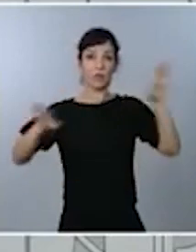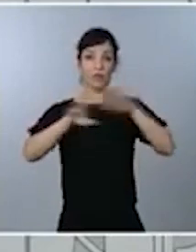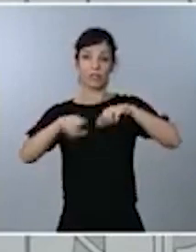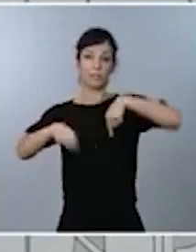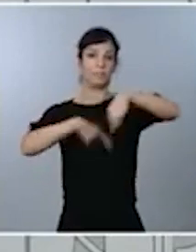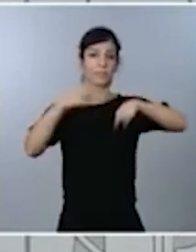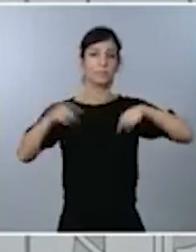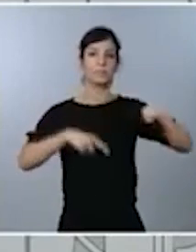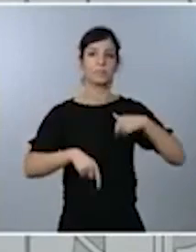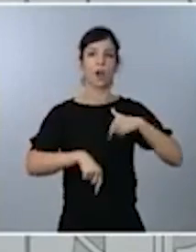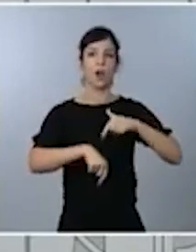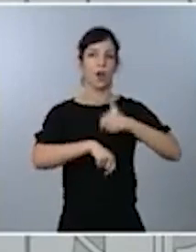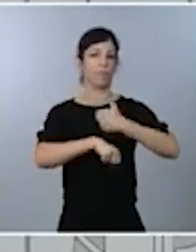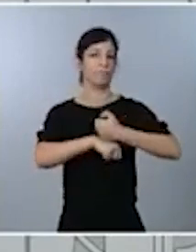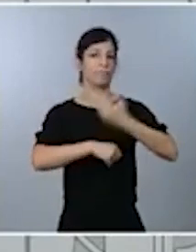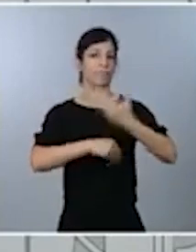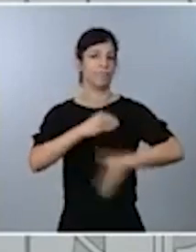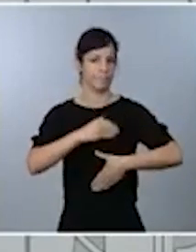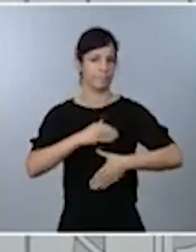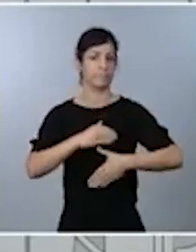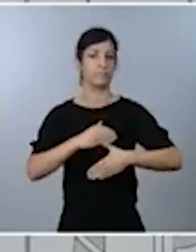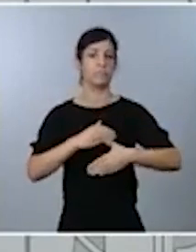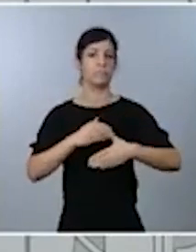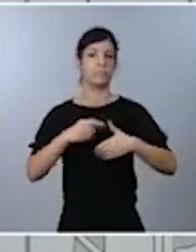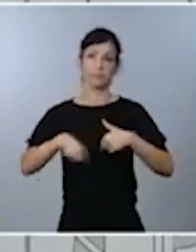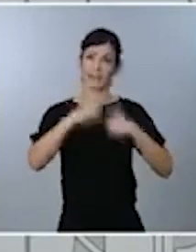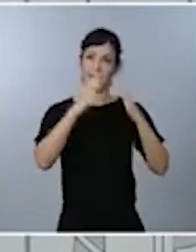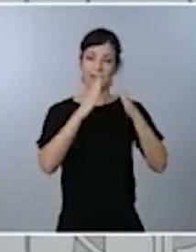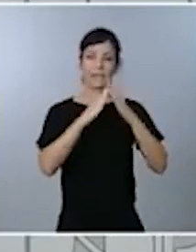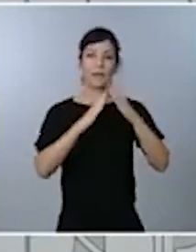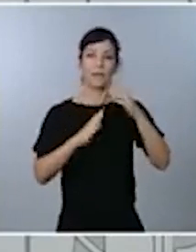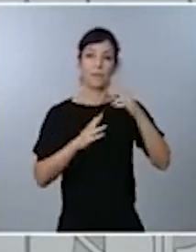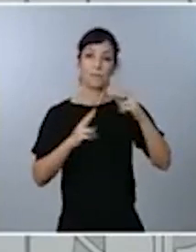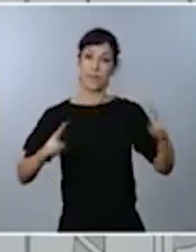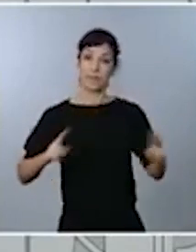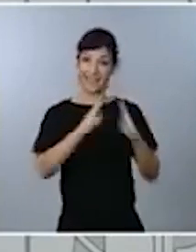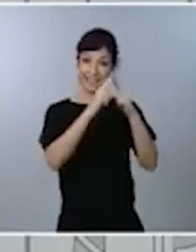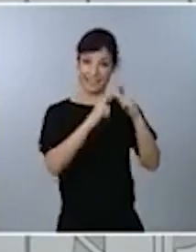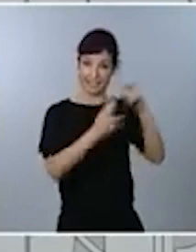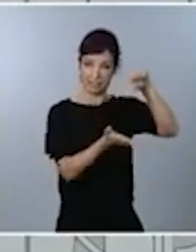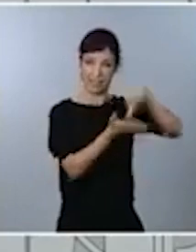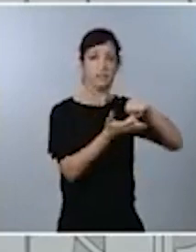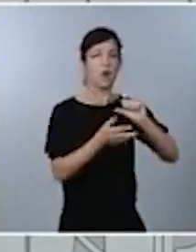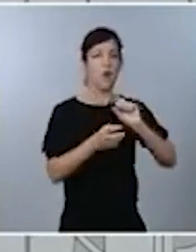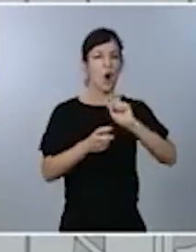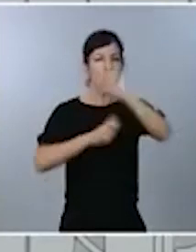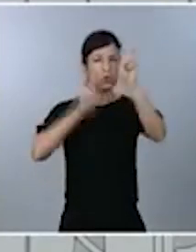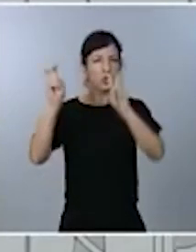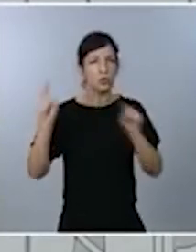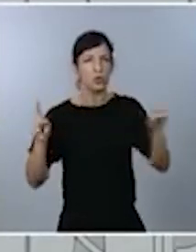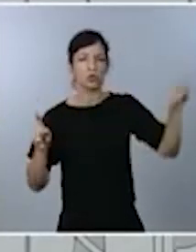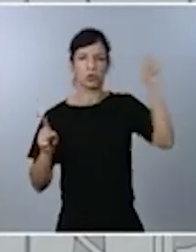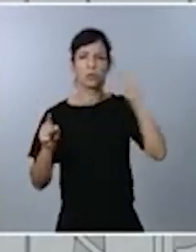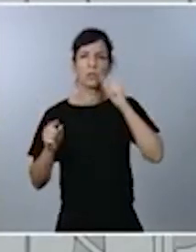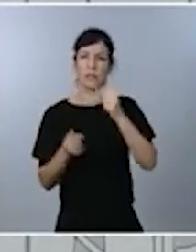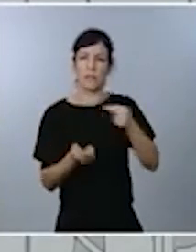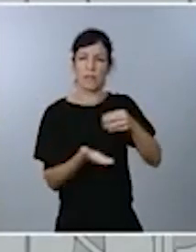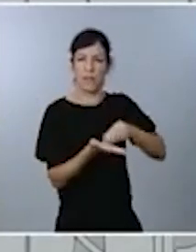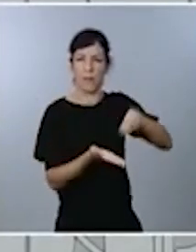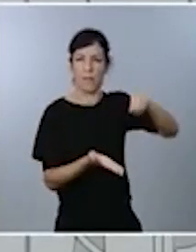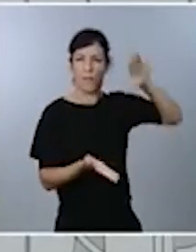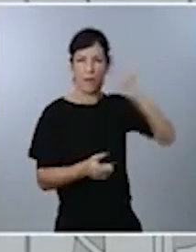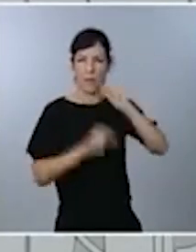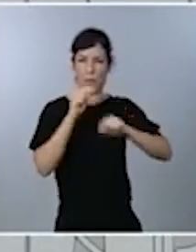en la región de París y en otros tantos municipios con alta incidencia. El país italiano lo que ha hecho ha sido